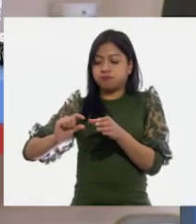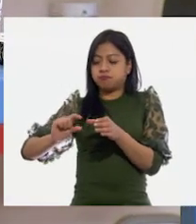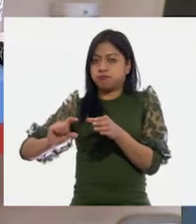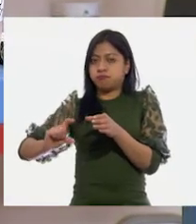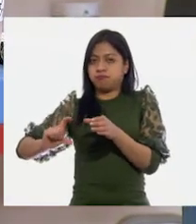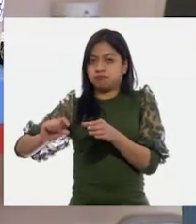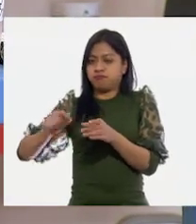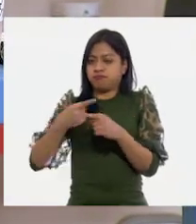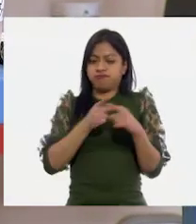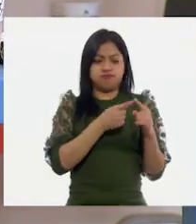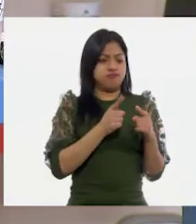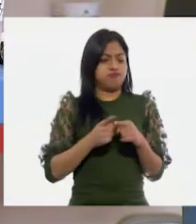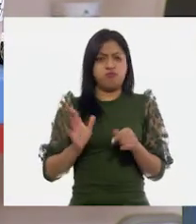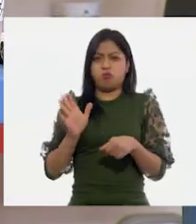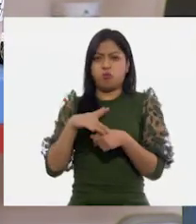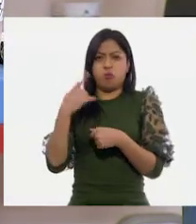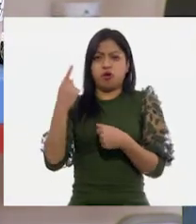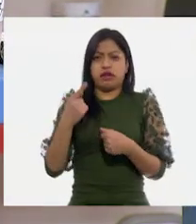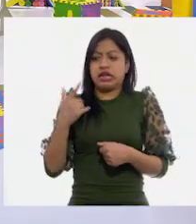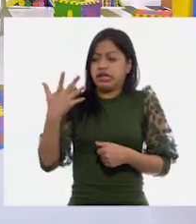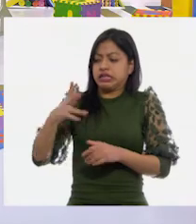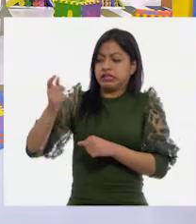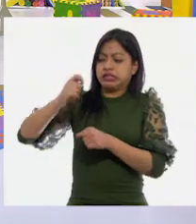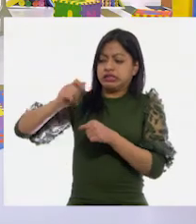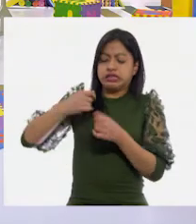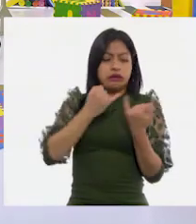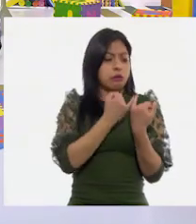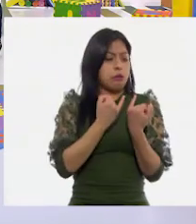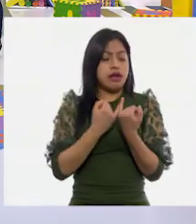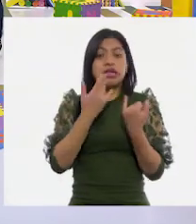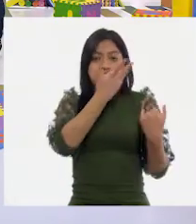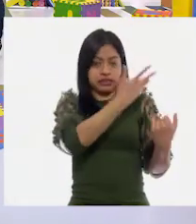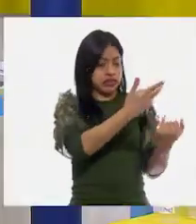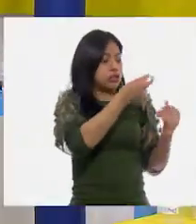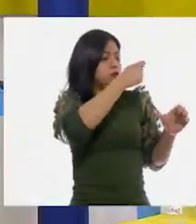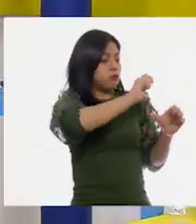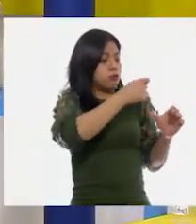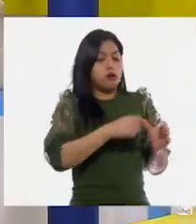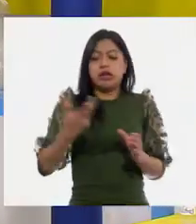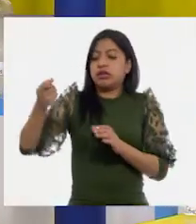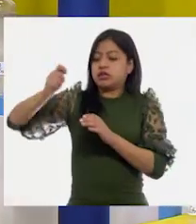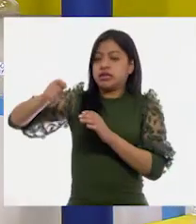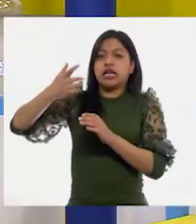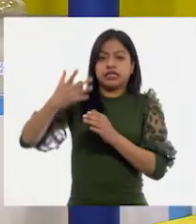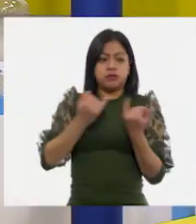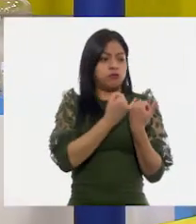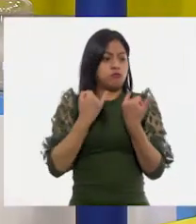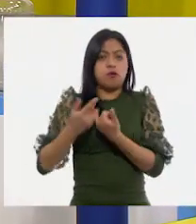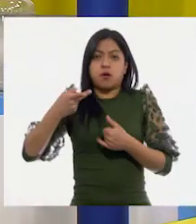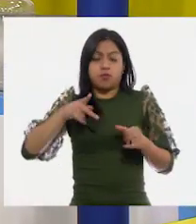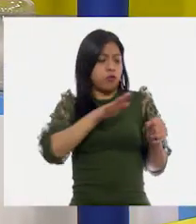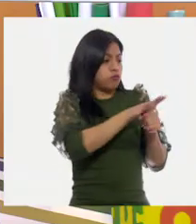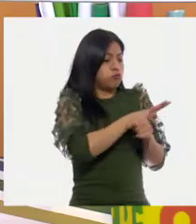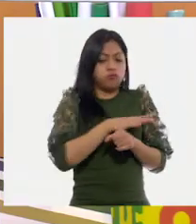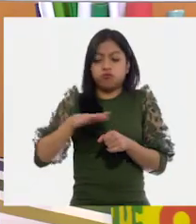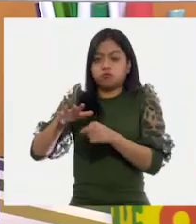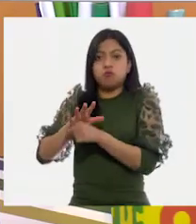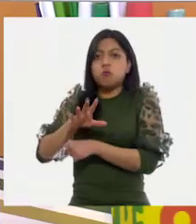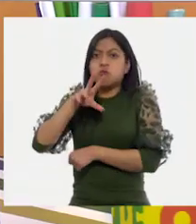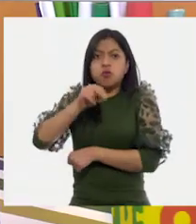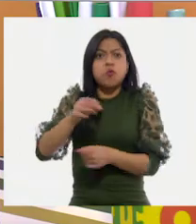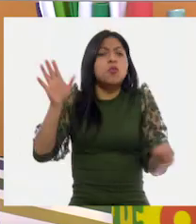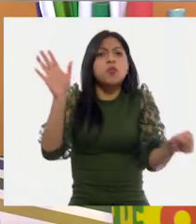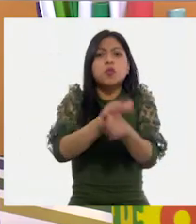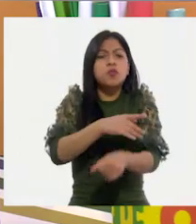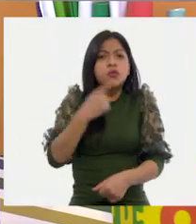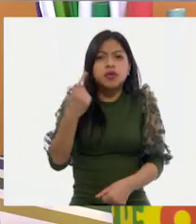no se llenó, está muy abajo. Ojo, ¿qué estará pasando? Porque a Alexa le llenaron los vasos y a mí no se me llenaron.